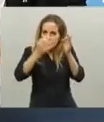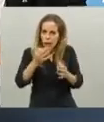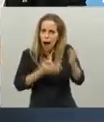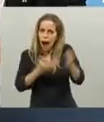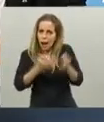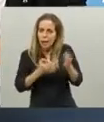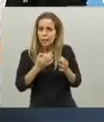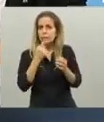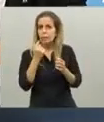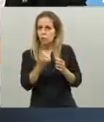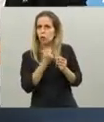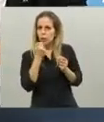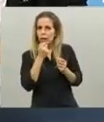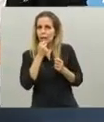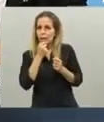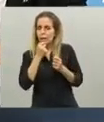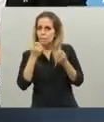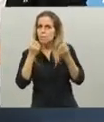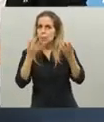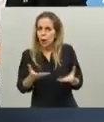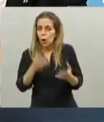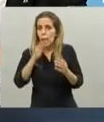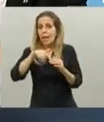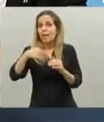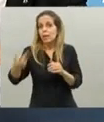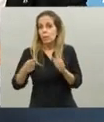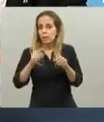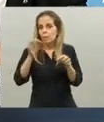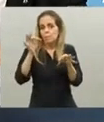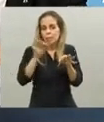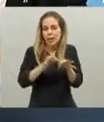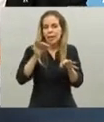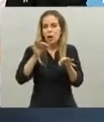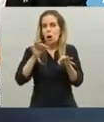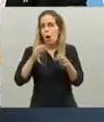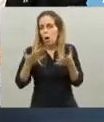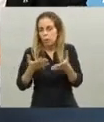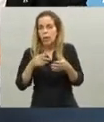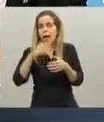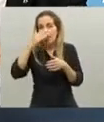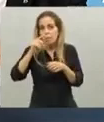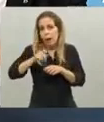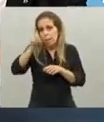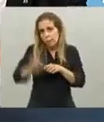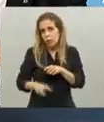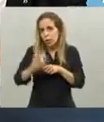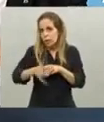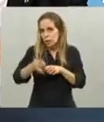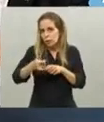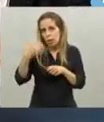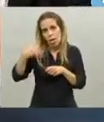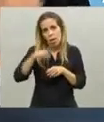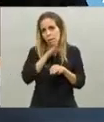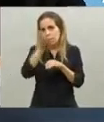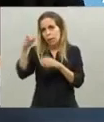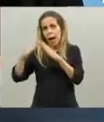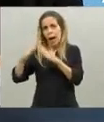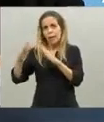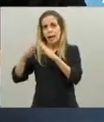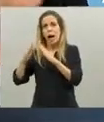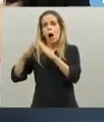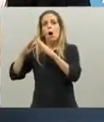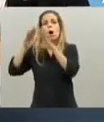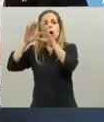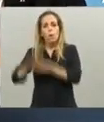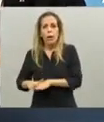y más ágil aislamiento, que es lo necesario porque en definitiva eso lo que nos garantiza frenar el contagio. Al día de hoy, tenemos